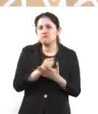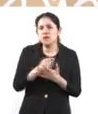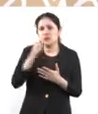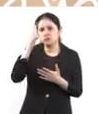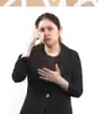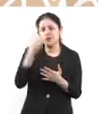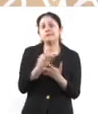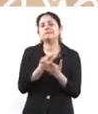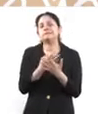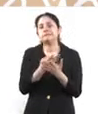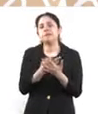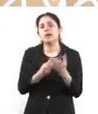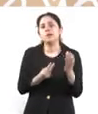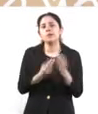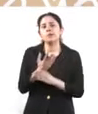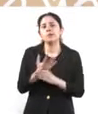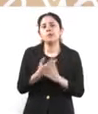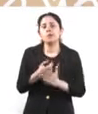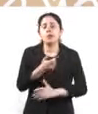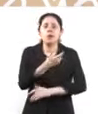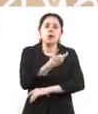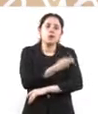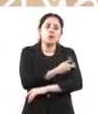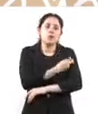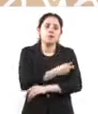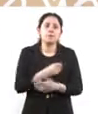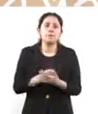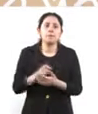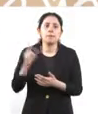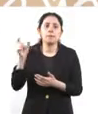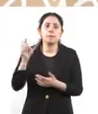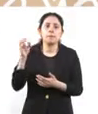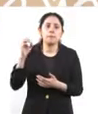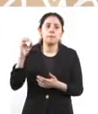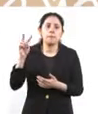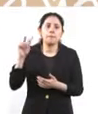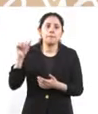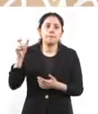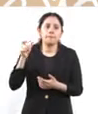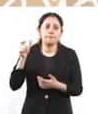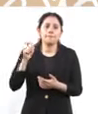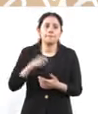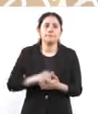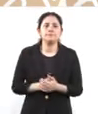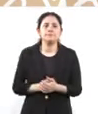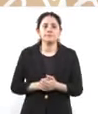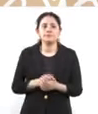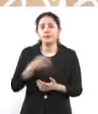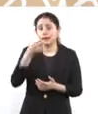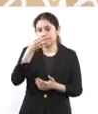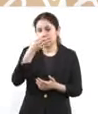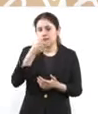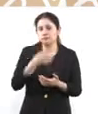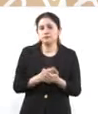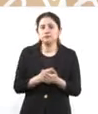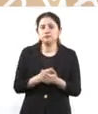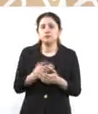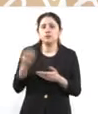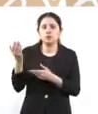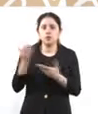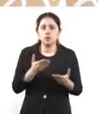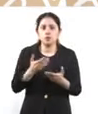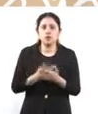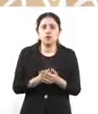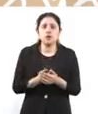vacunas del mecanismo COVAX. Están ya por llegar y en el momento en que lleguen de inmediato informaremos